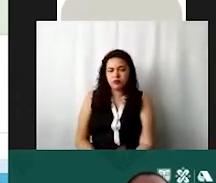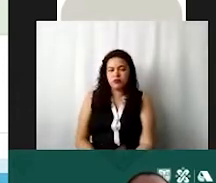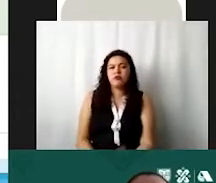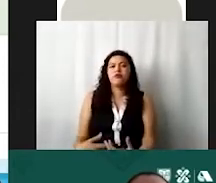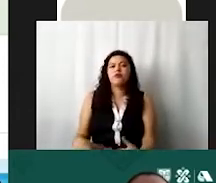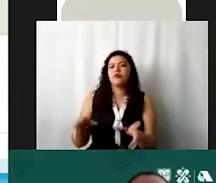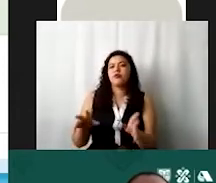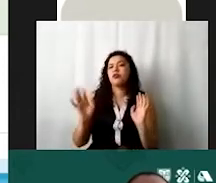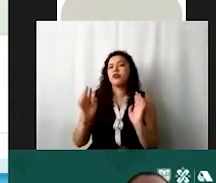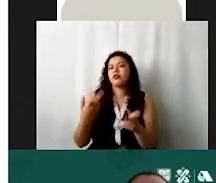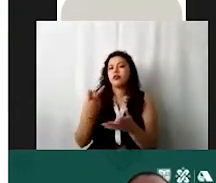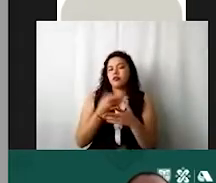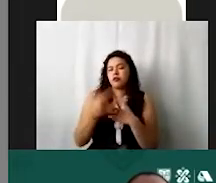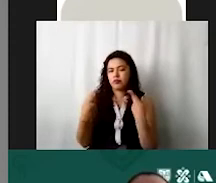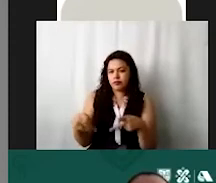de ventas